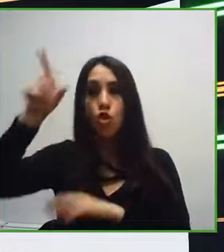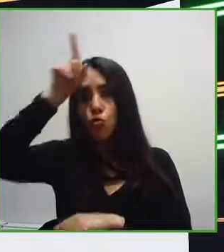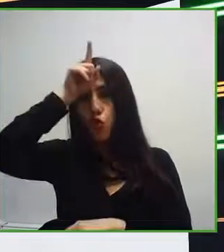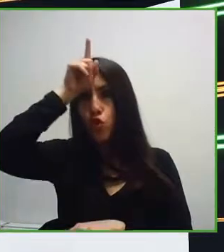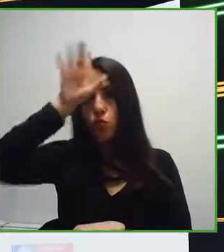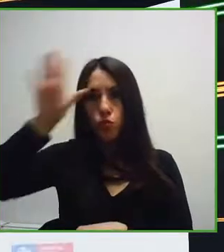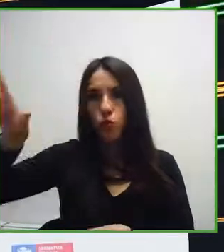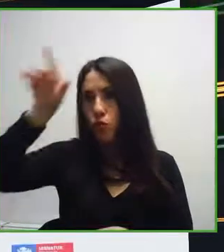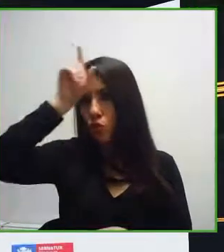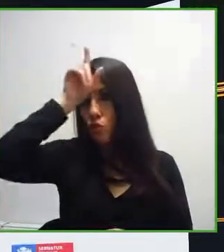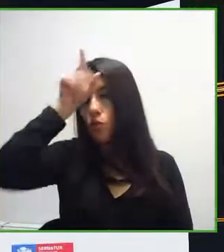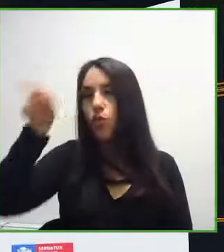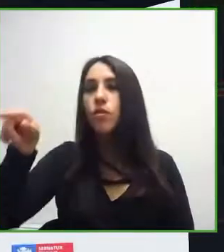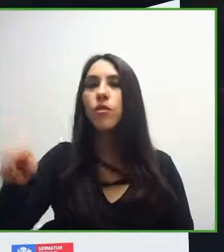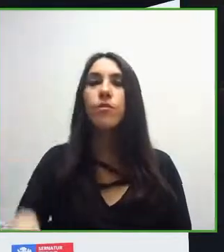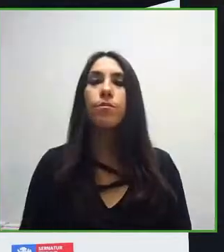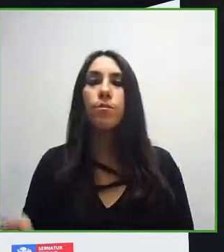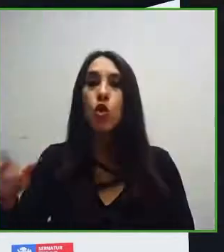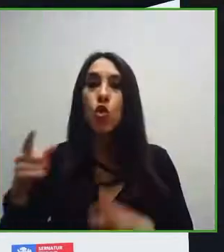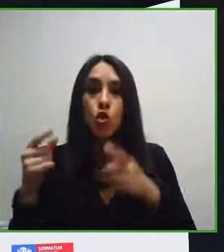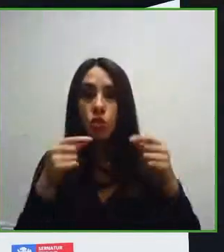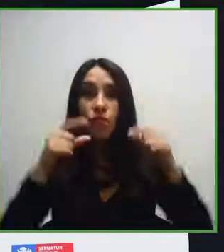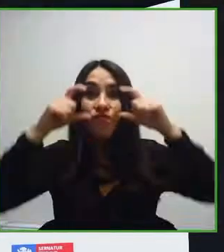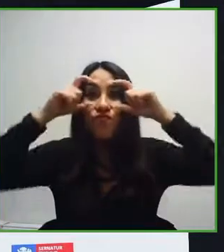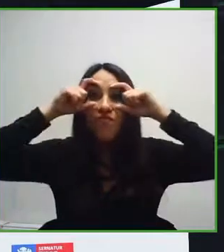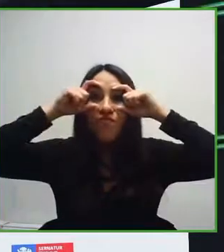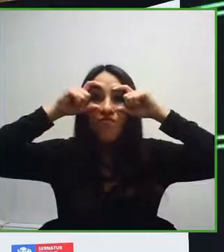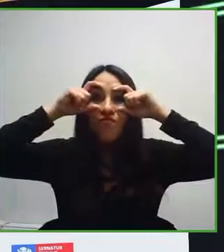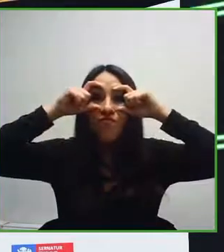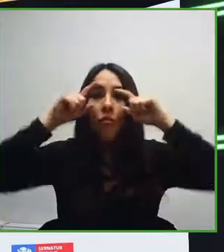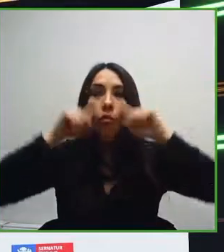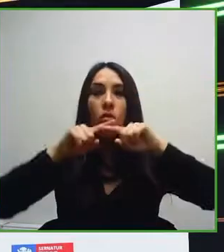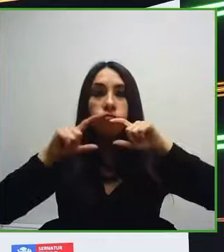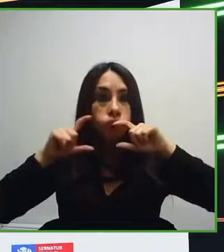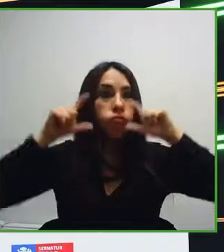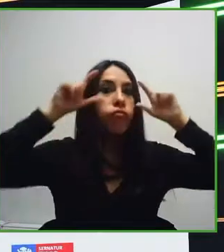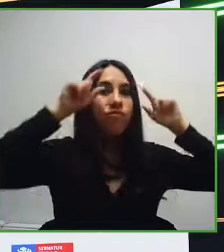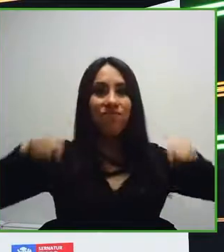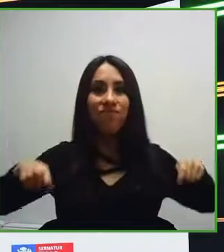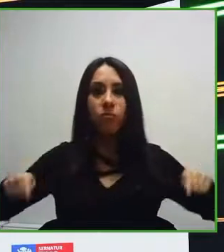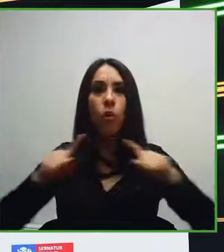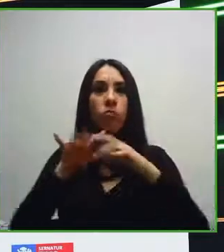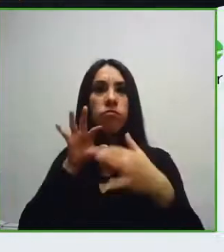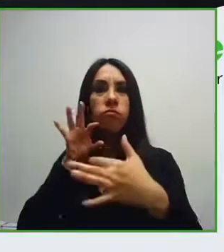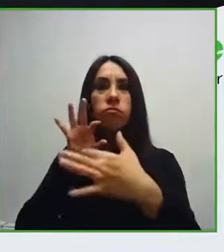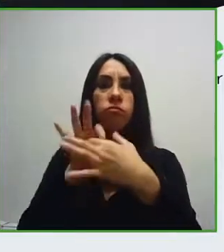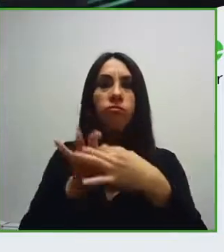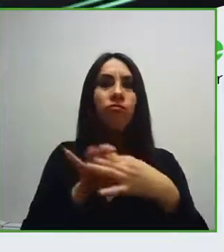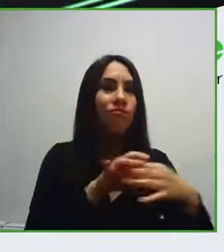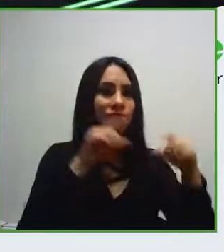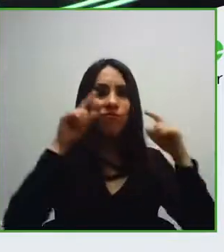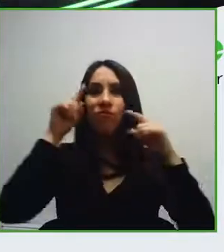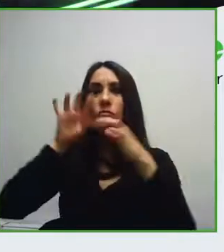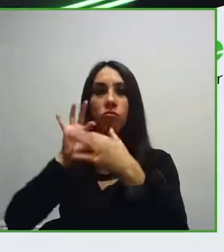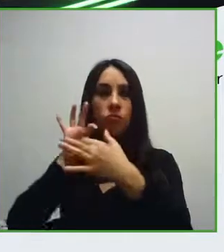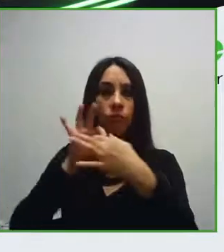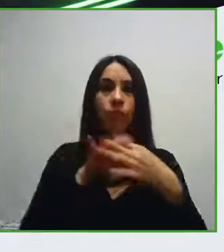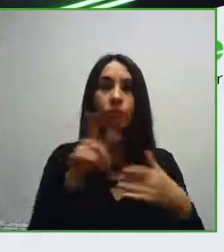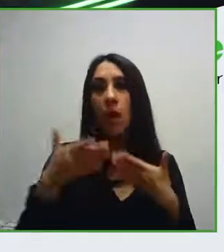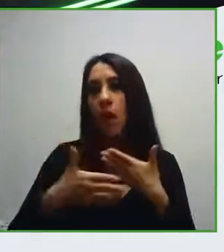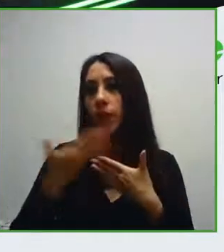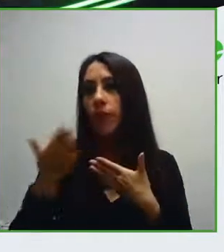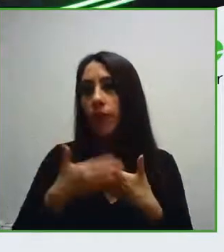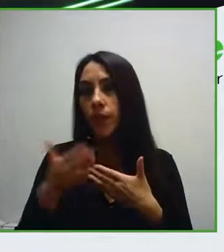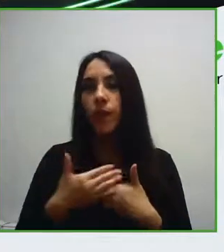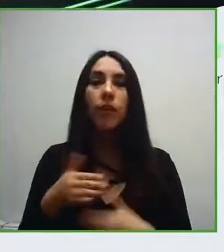inteligentes que permite dirigir una silla de ruedas mediante movimientos de la cabeza. Por último, está con nosotros Carlos